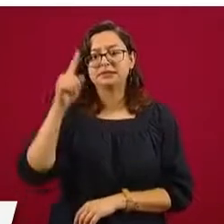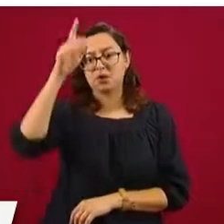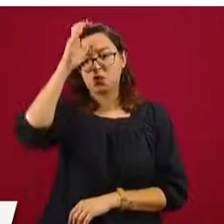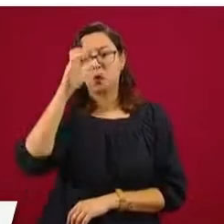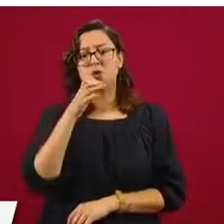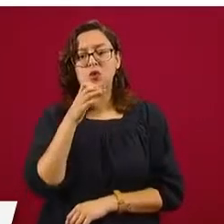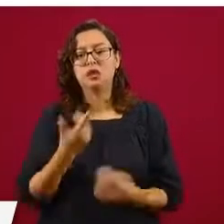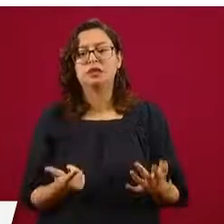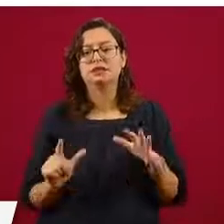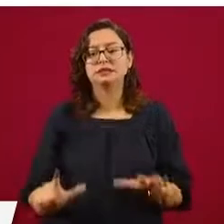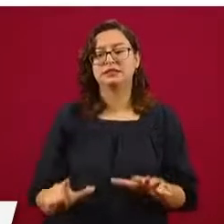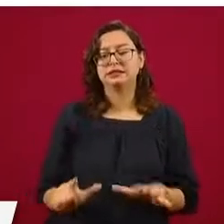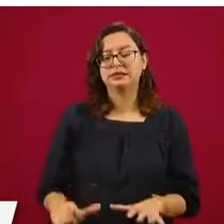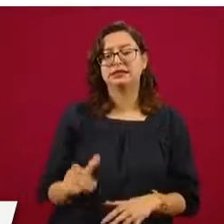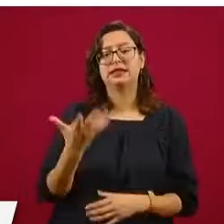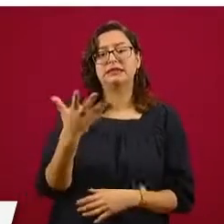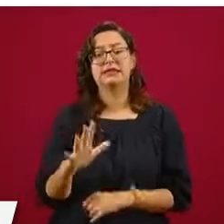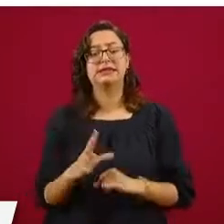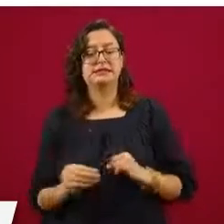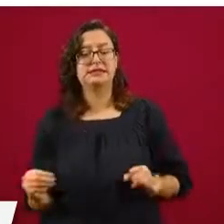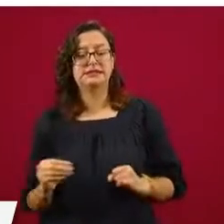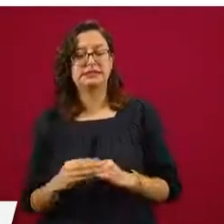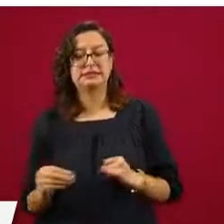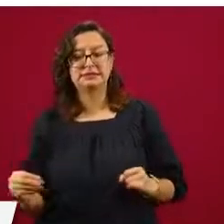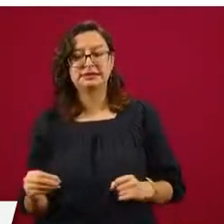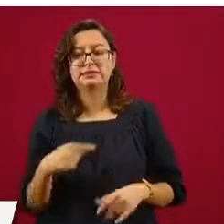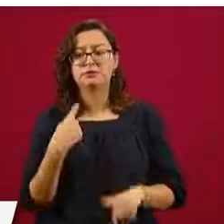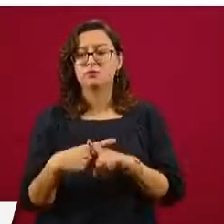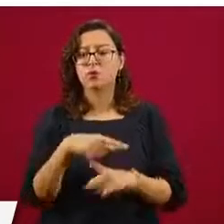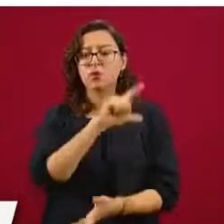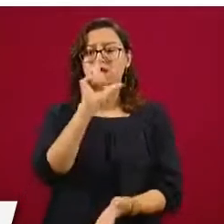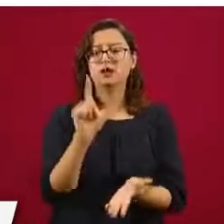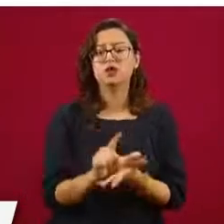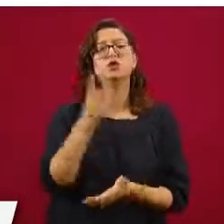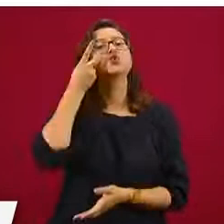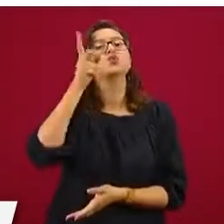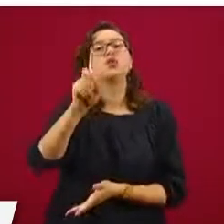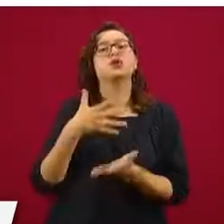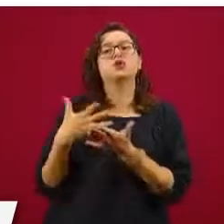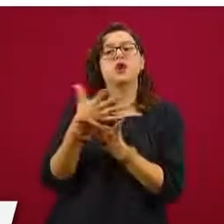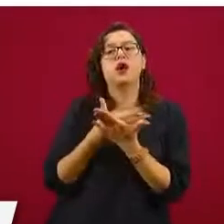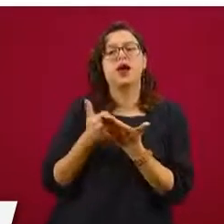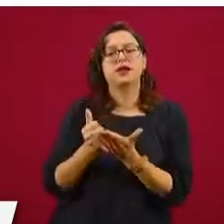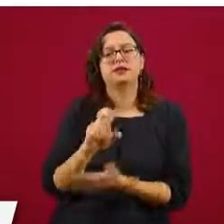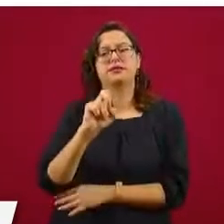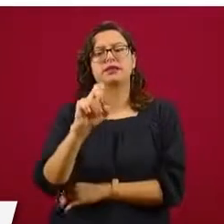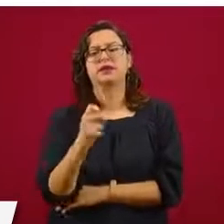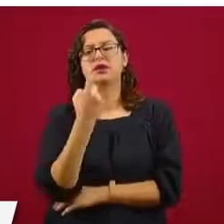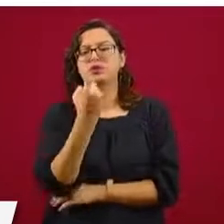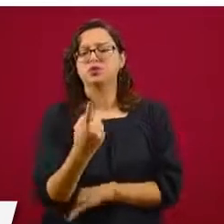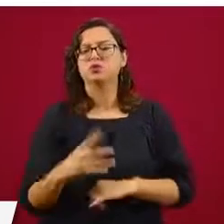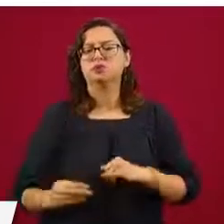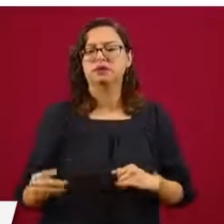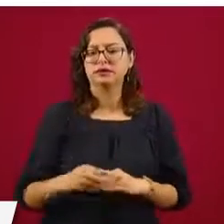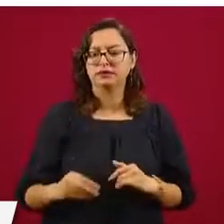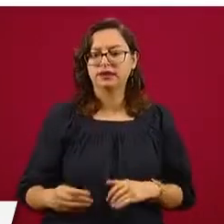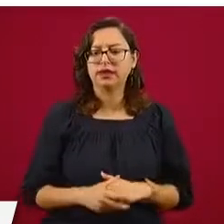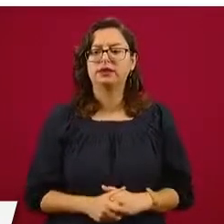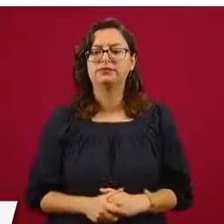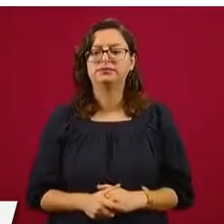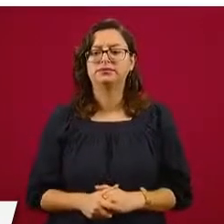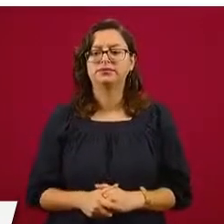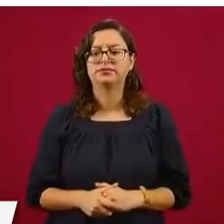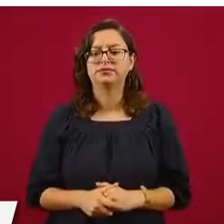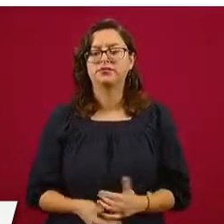Coahuila, 17 pesos con 10 centavos por litro, 31 centavos de margen. Para el diésel, el más